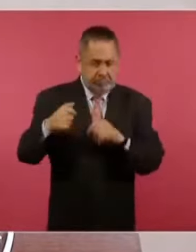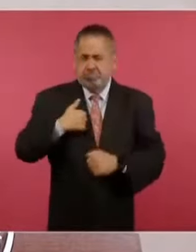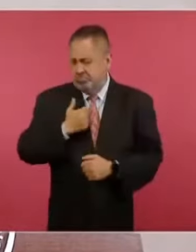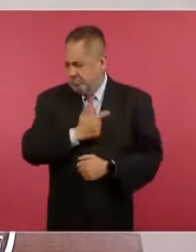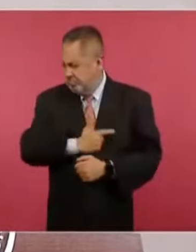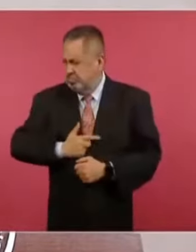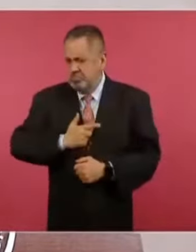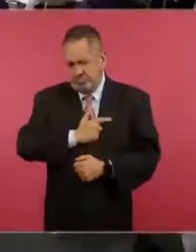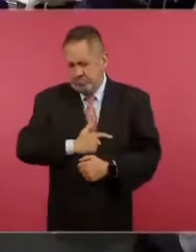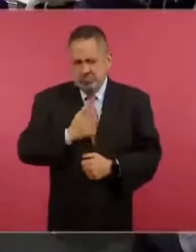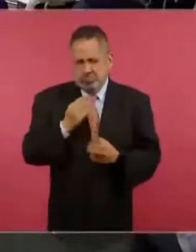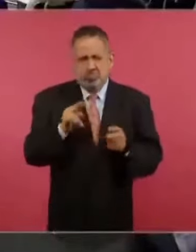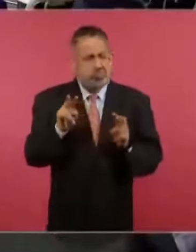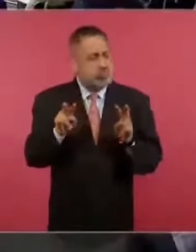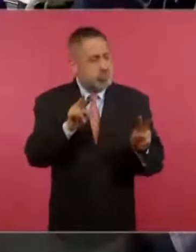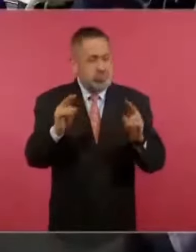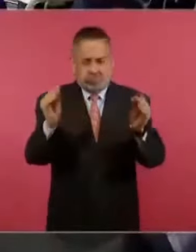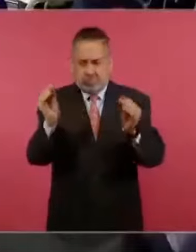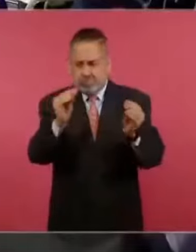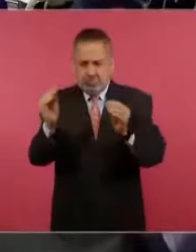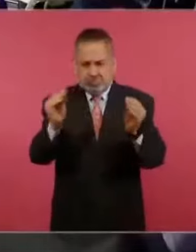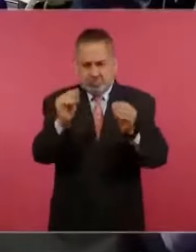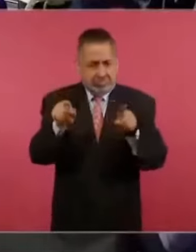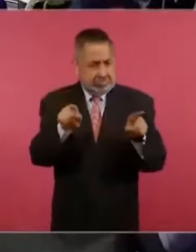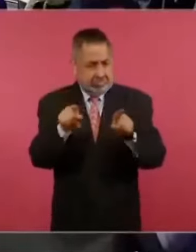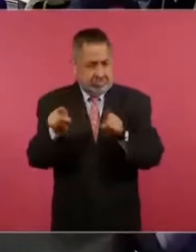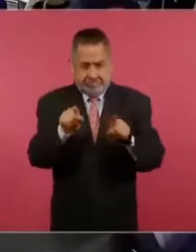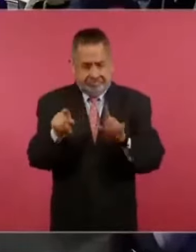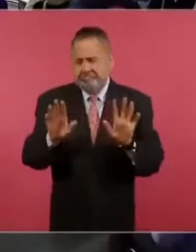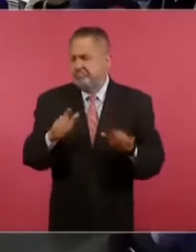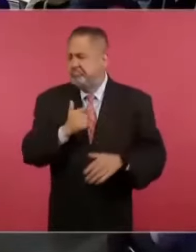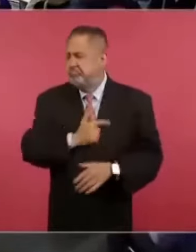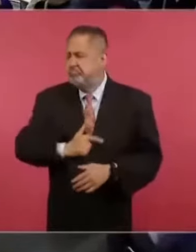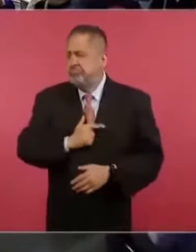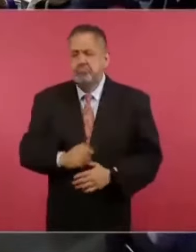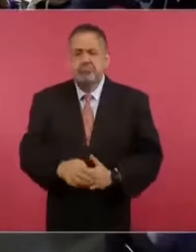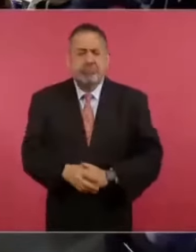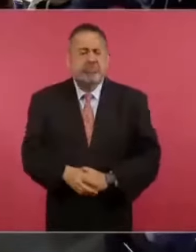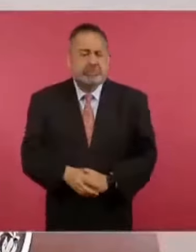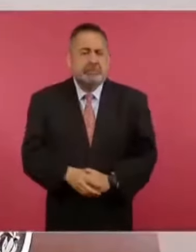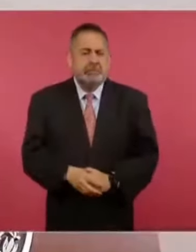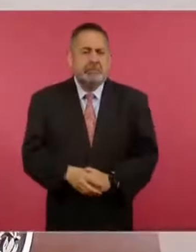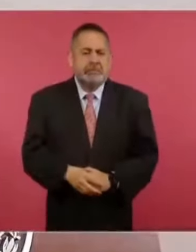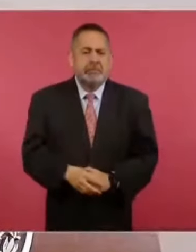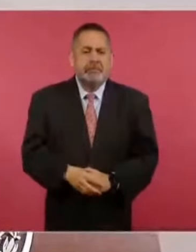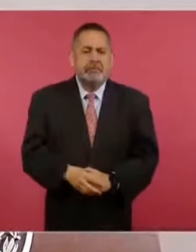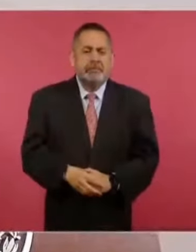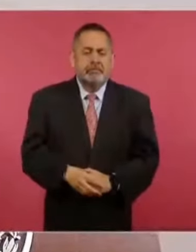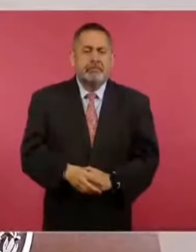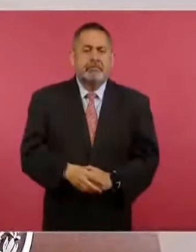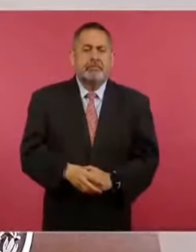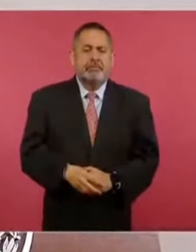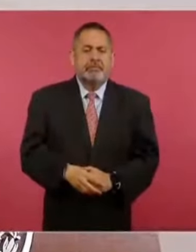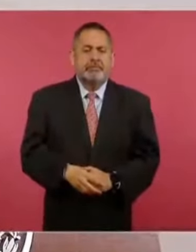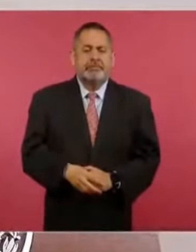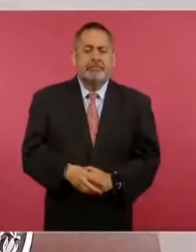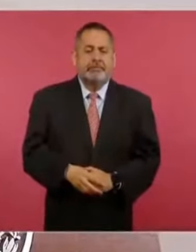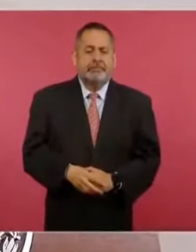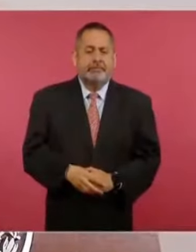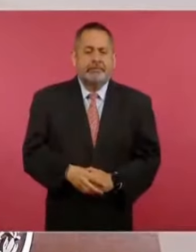y si